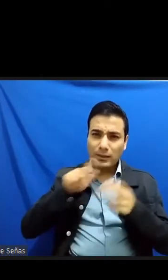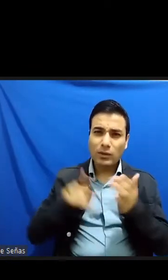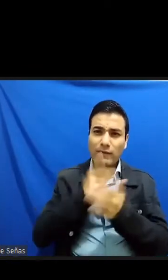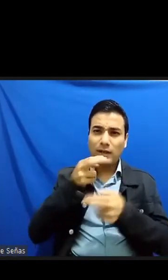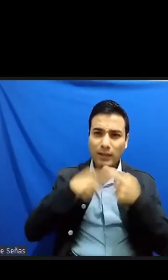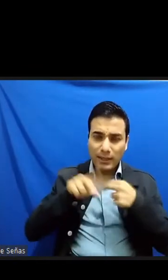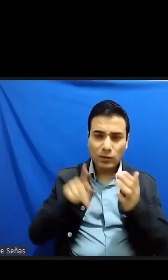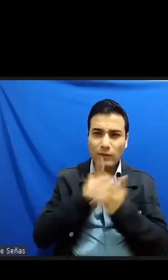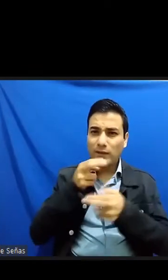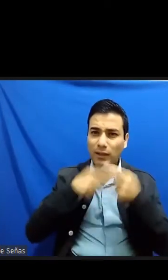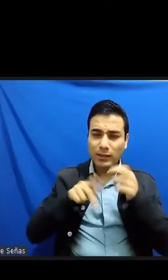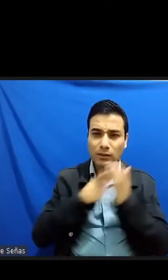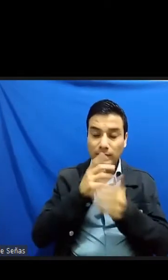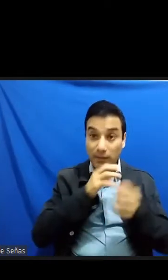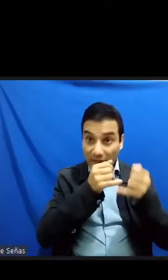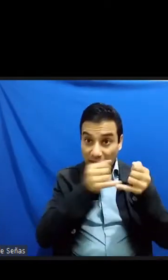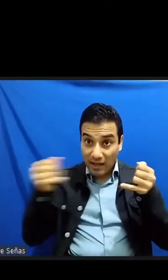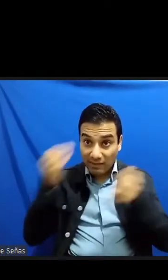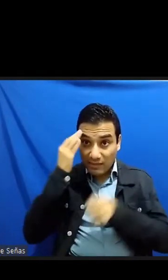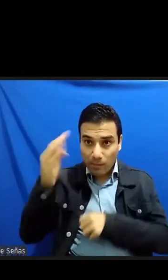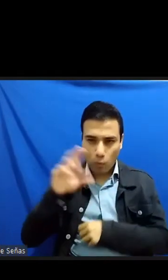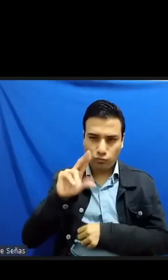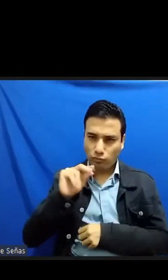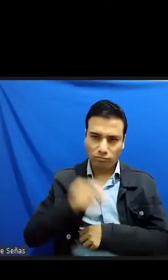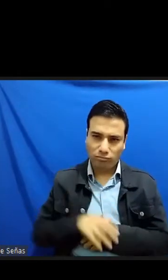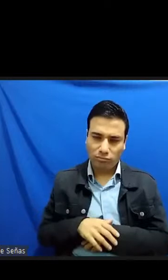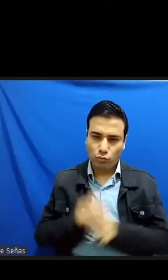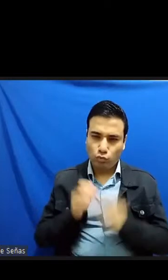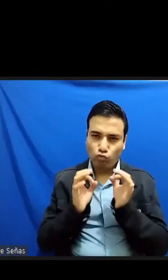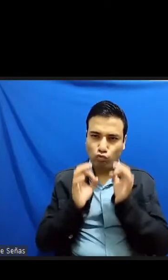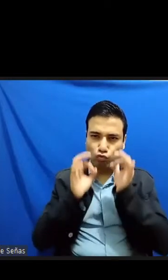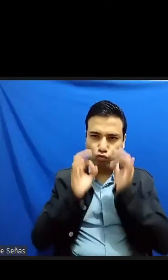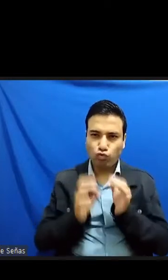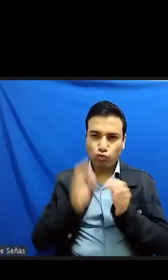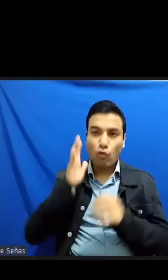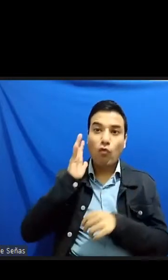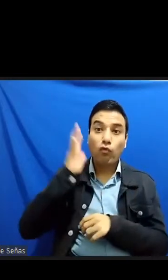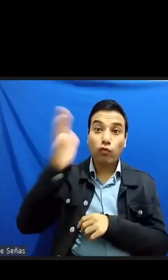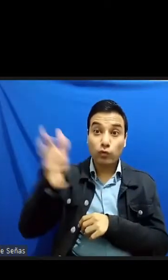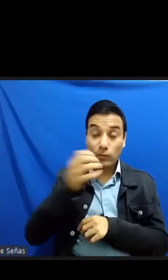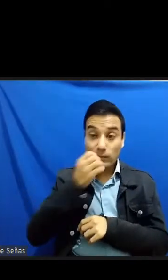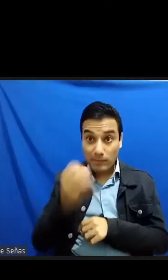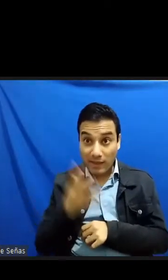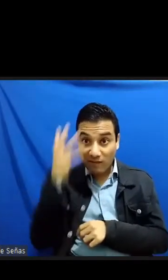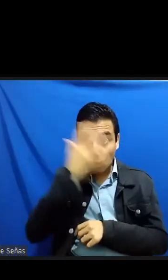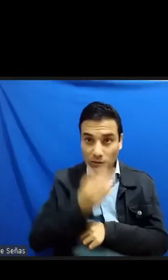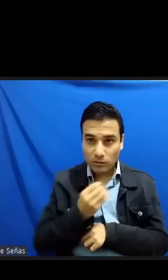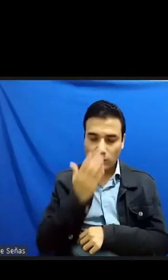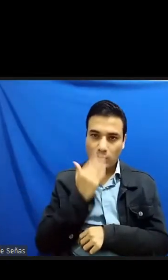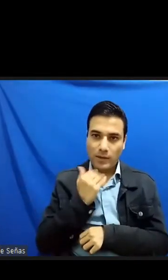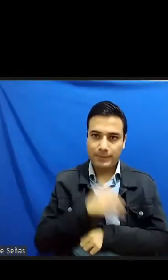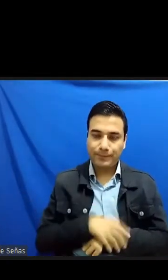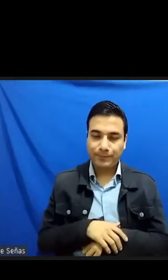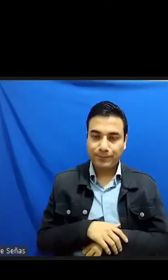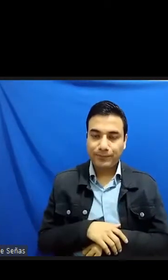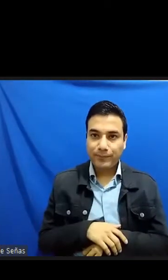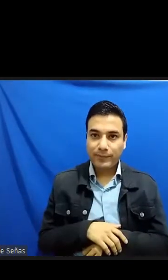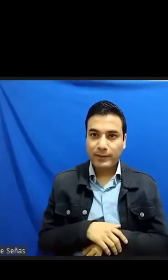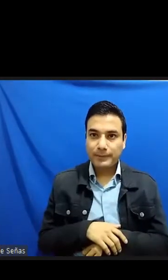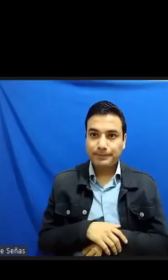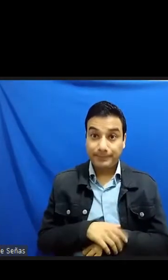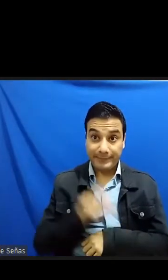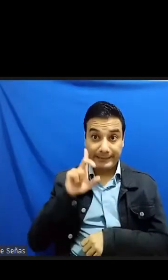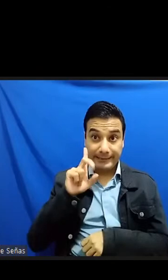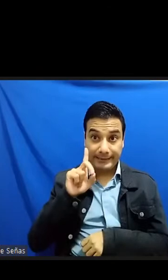linealidad que apunta hacia ningún futuro luminoso 30 el